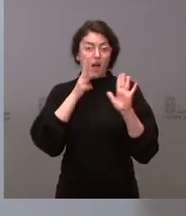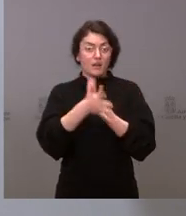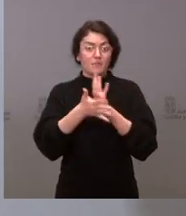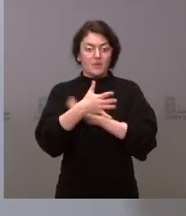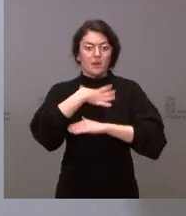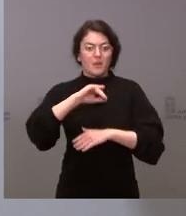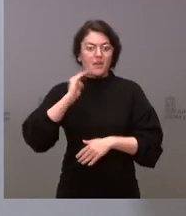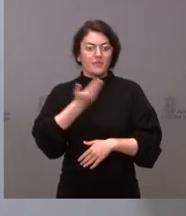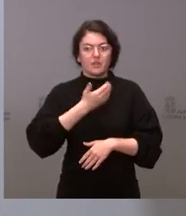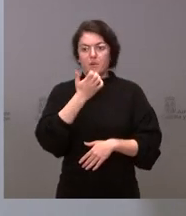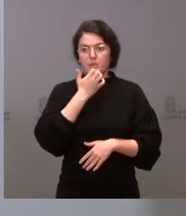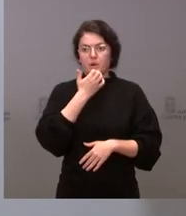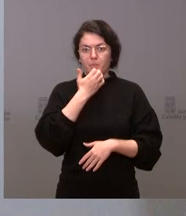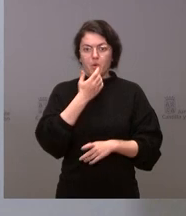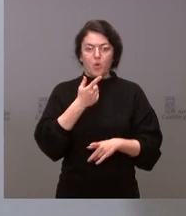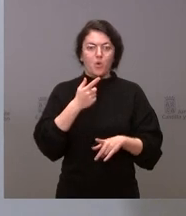algún crédito extraordinario,